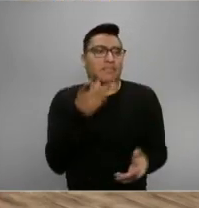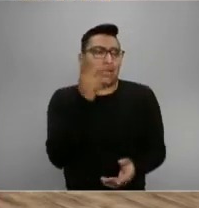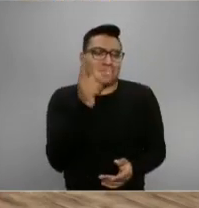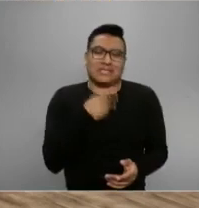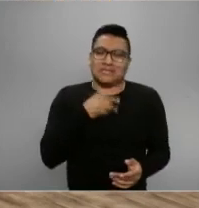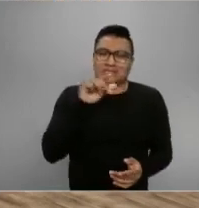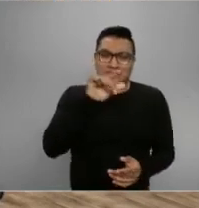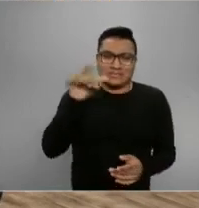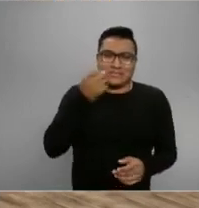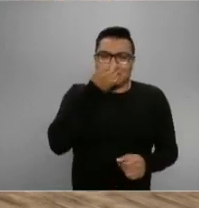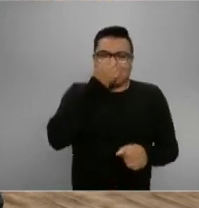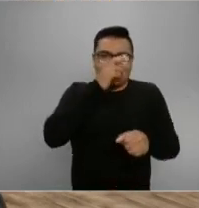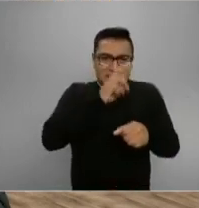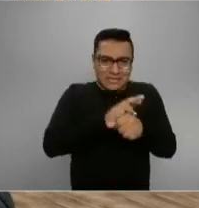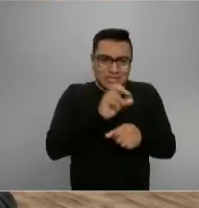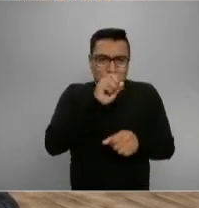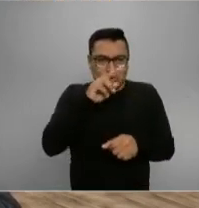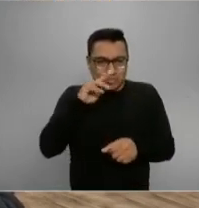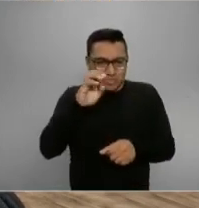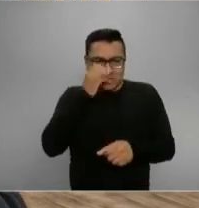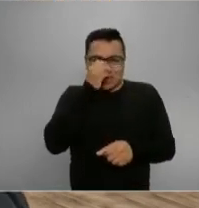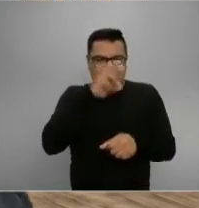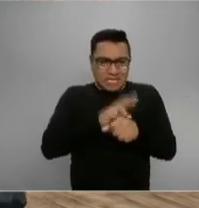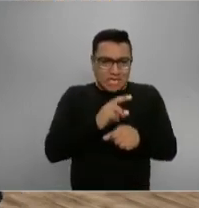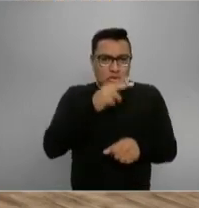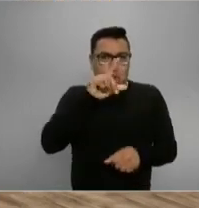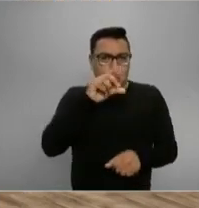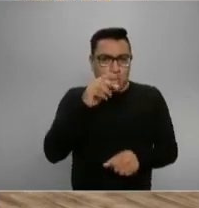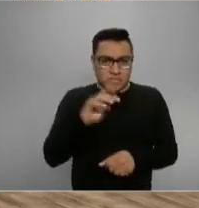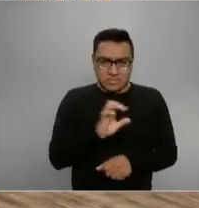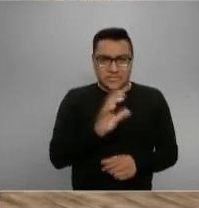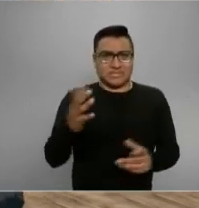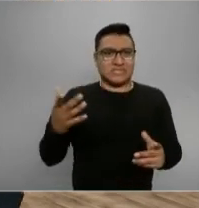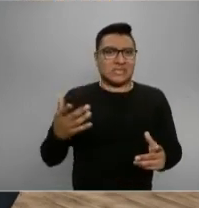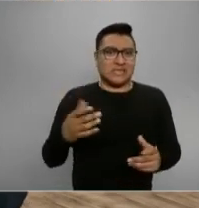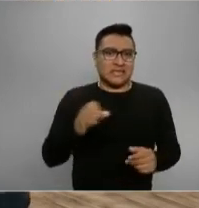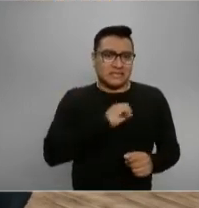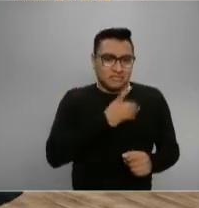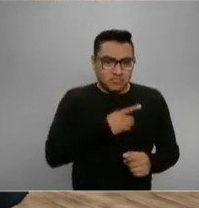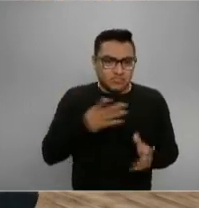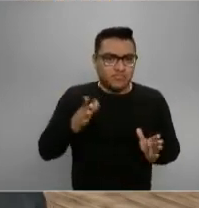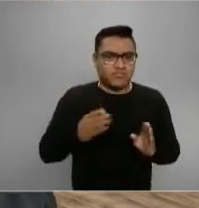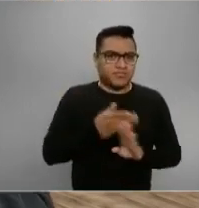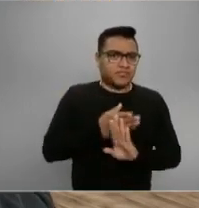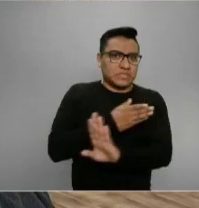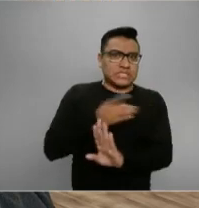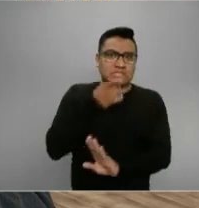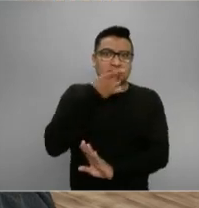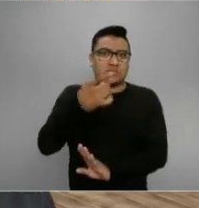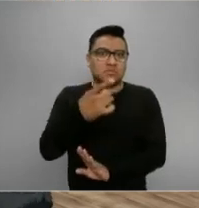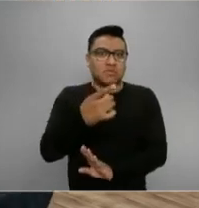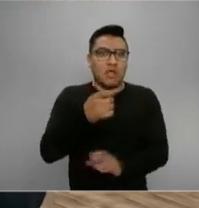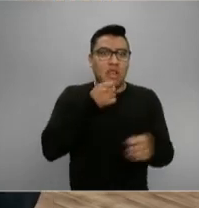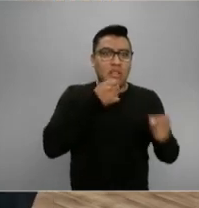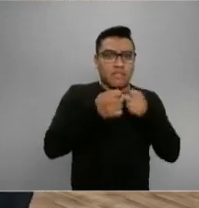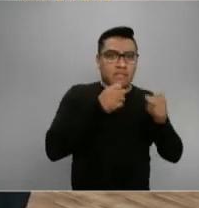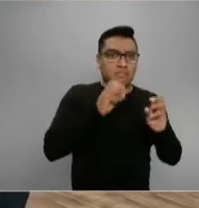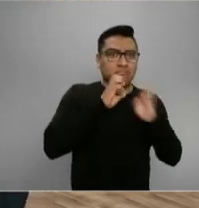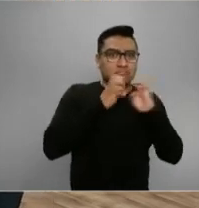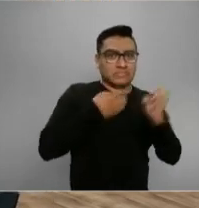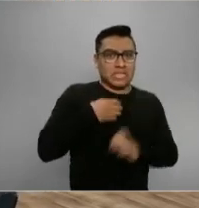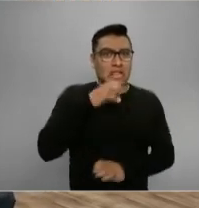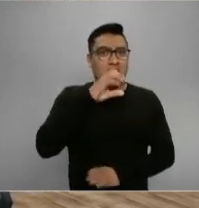Ramírez, subsecretario de Prevención y Promoción de la Salud, al jefe del buro de The Economist en